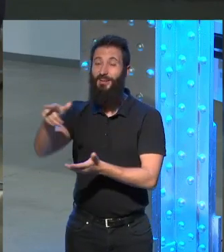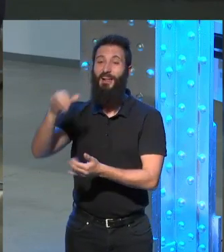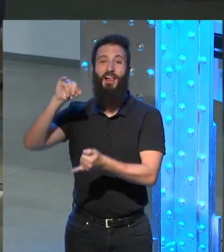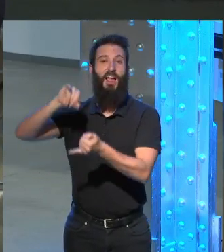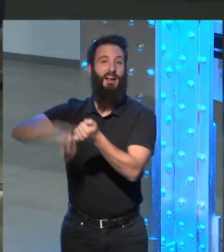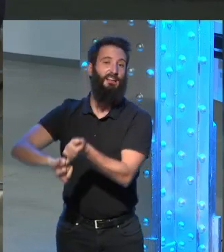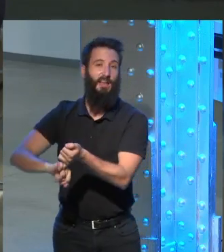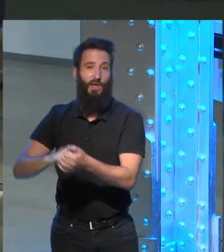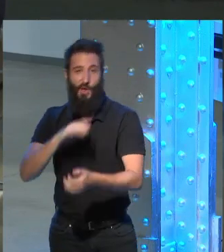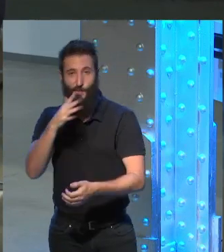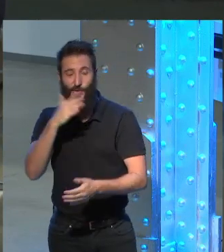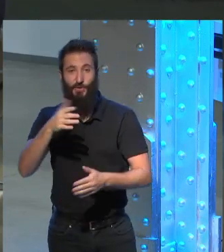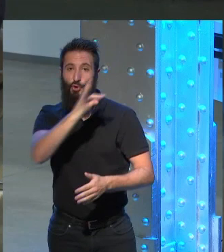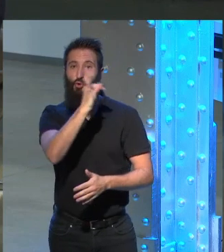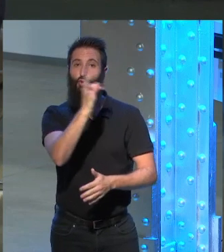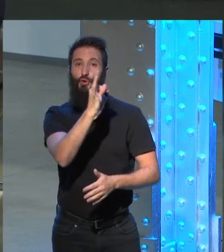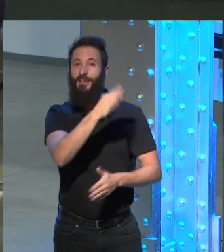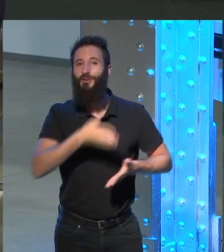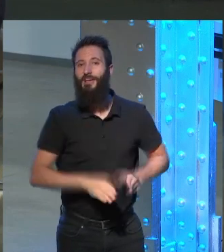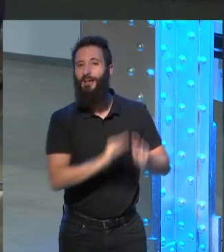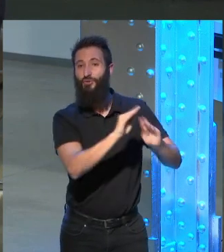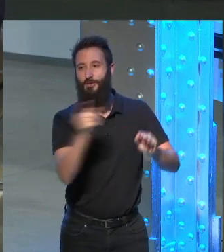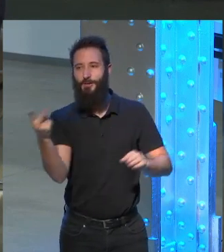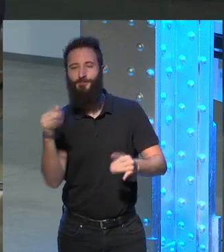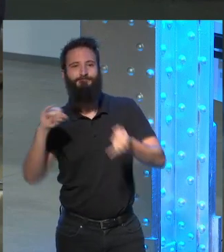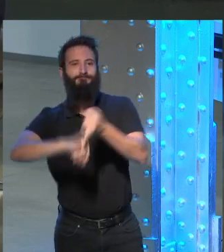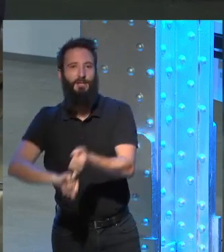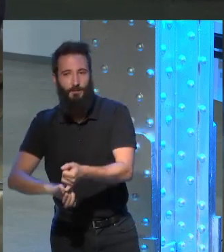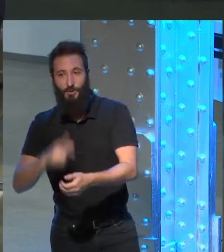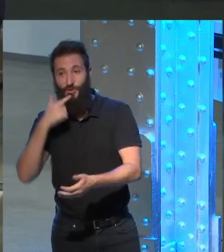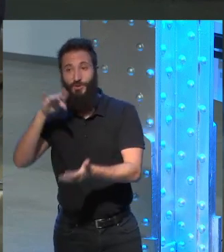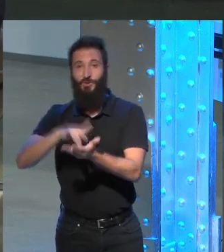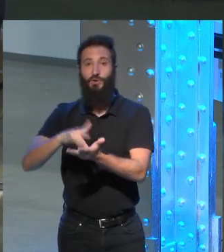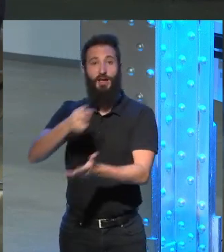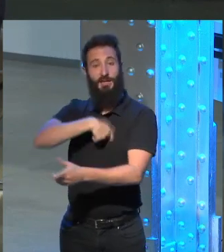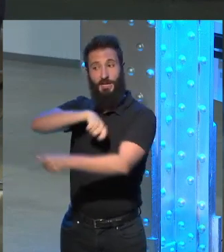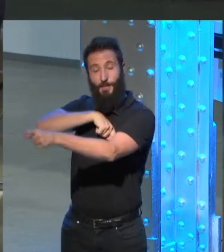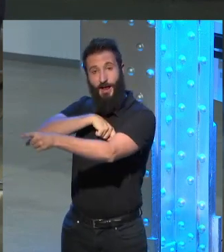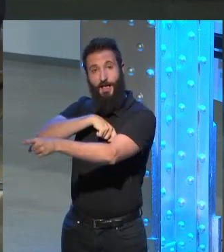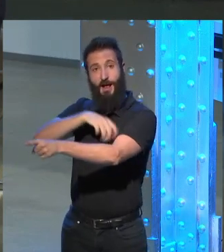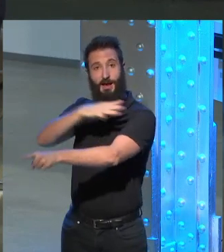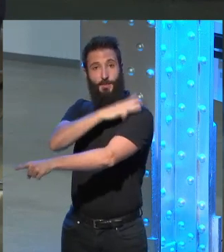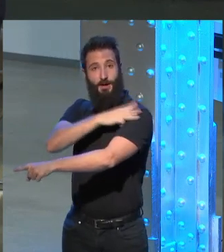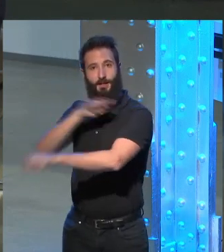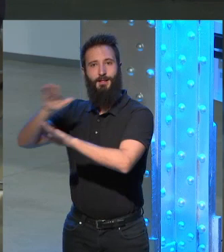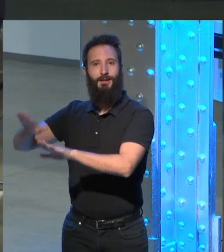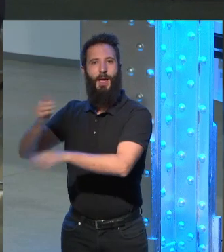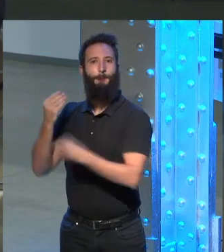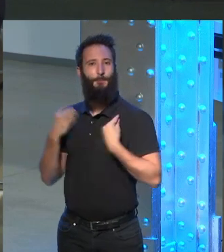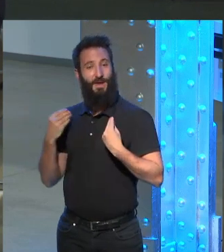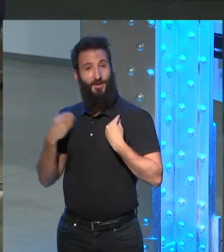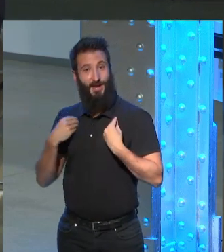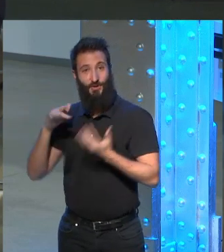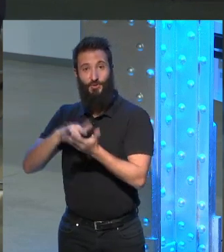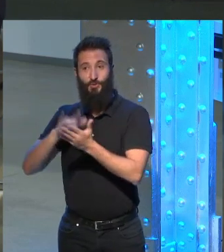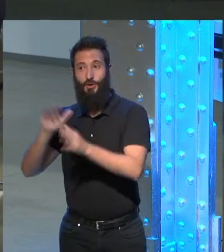una de las hijas de Trujillo él había vivido en el exilio muchos años en España dicho sea de paso y finalmente había